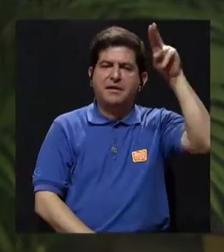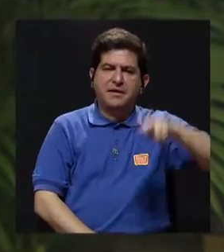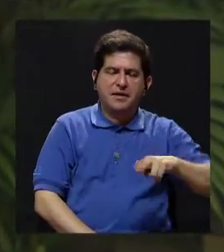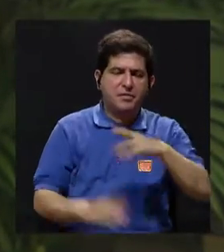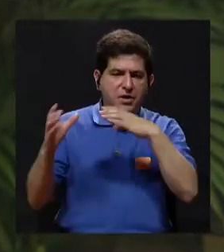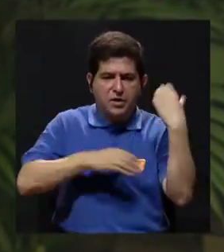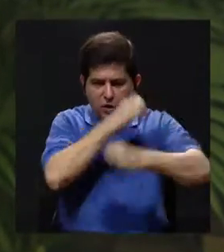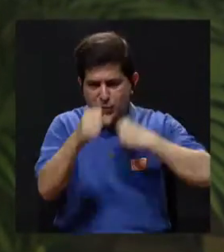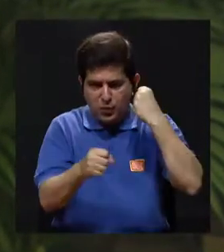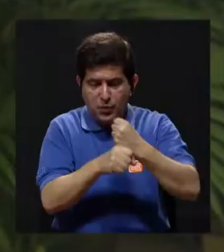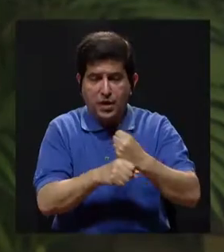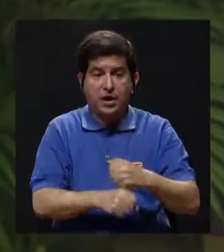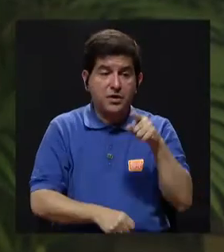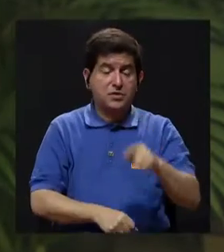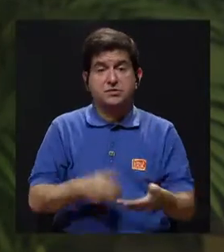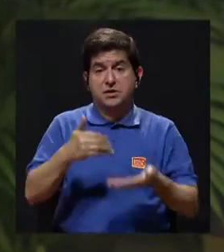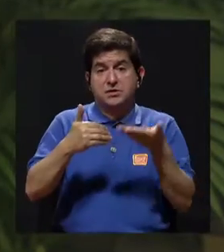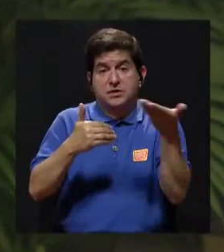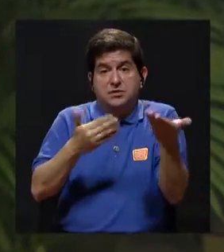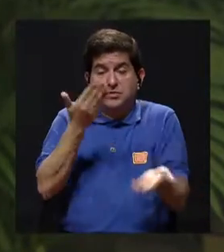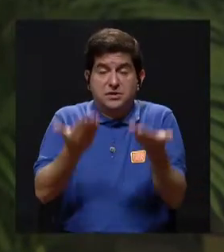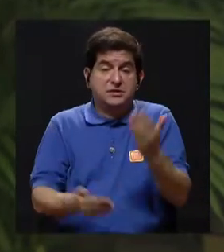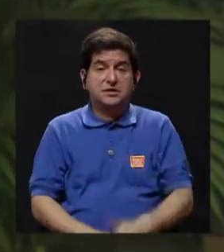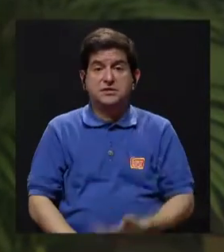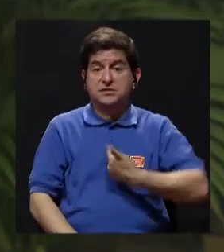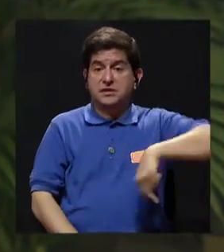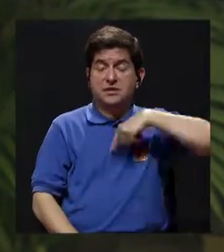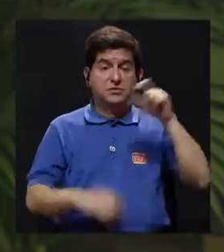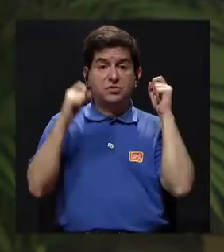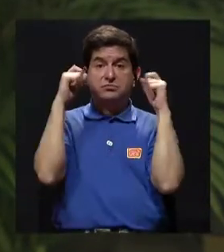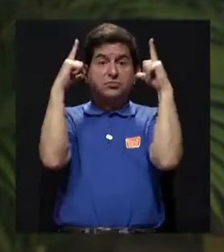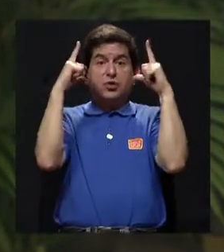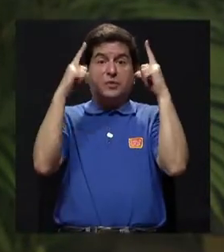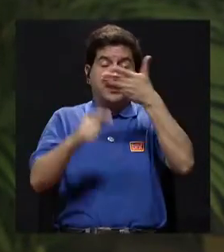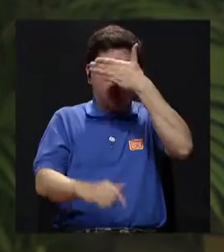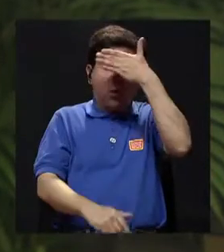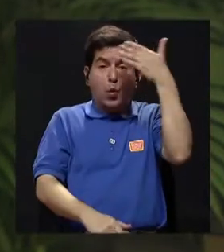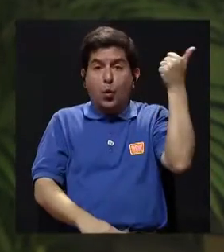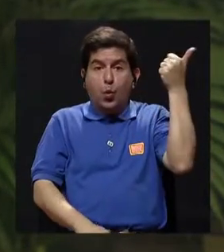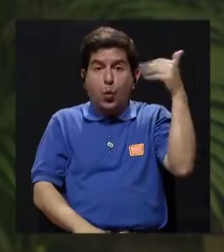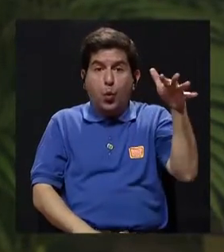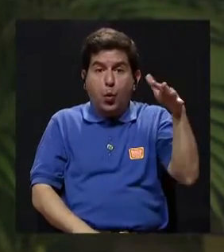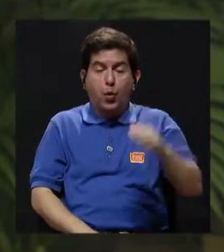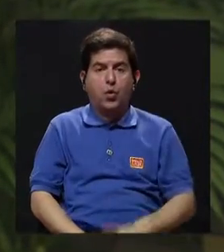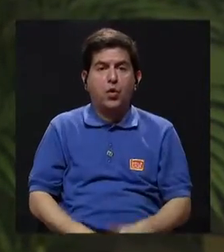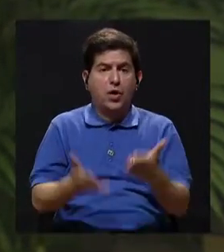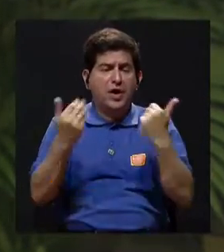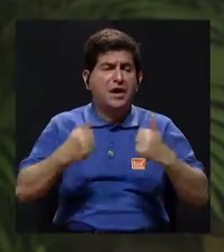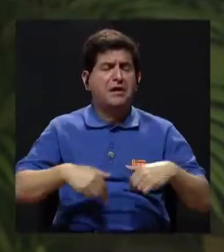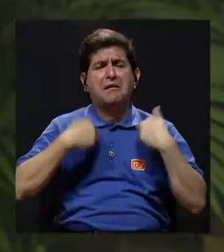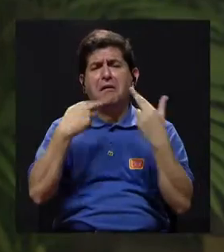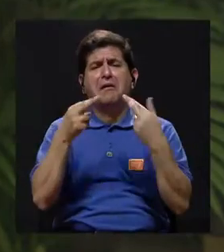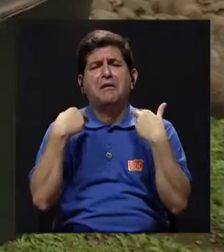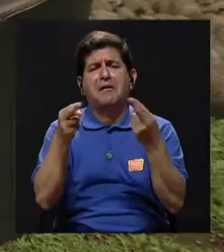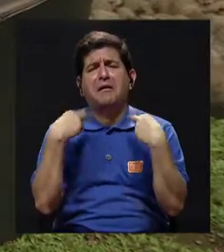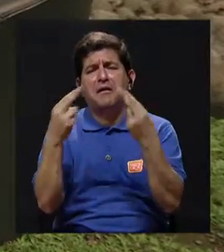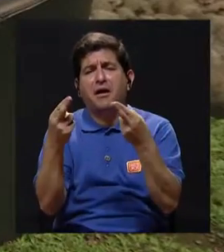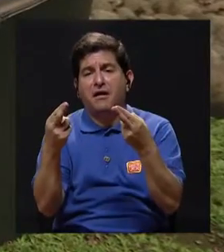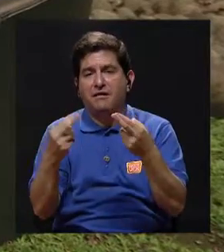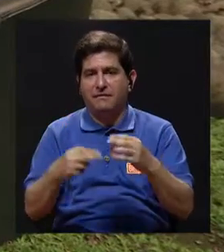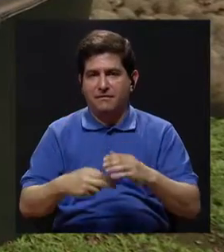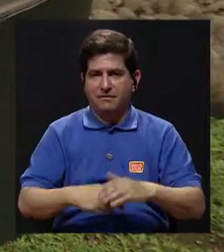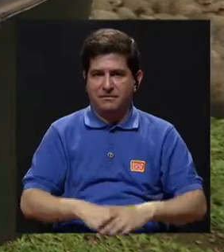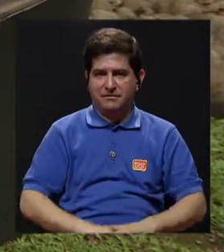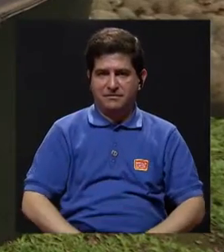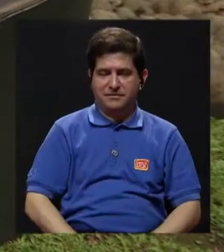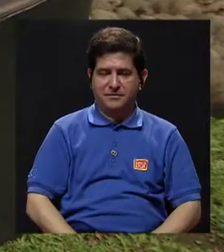ciertos cumpleaños y esos son como ciertos imprevistos que nos agarró por sorpresa o se nos olvida y queremos tirar la casa por la ventana. Sí,